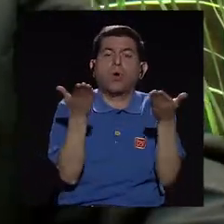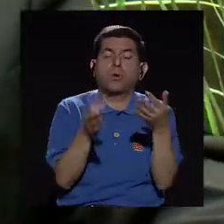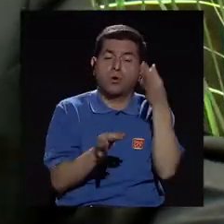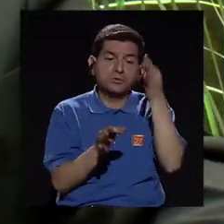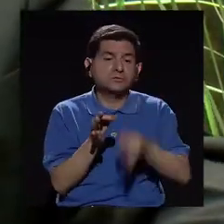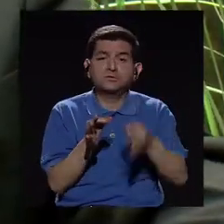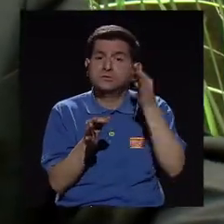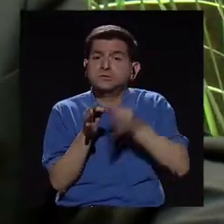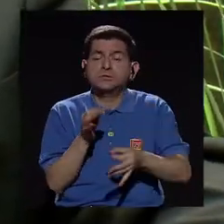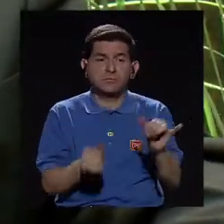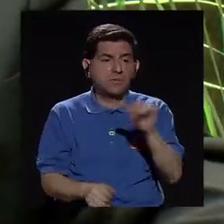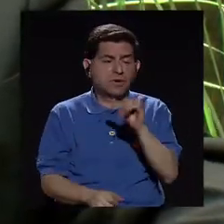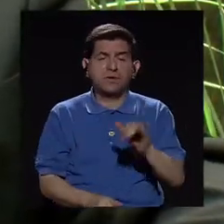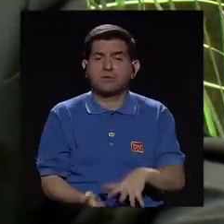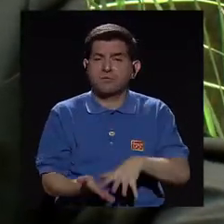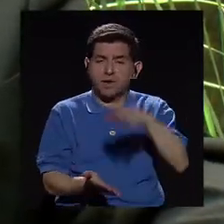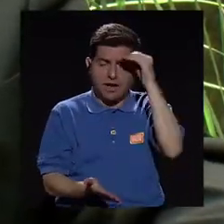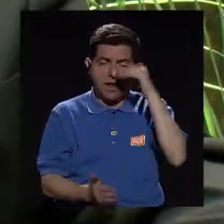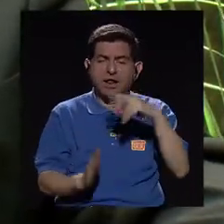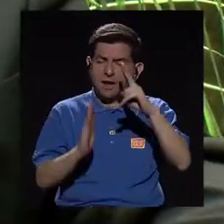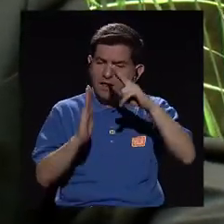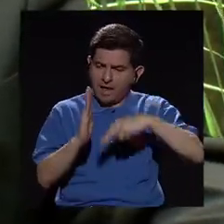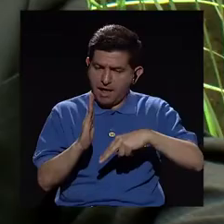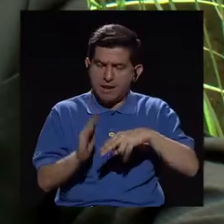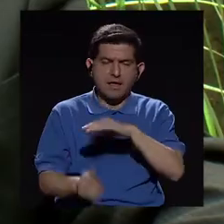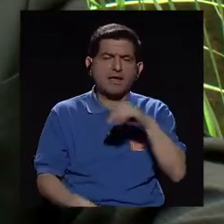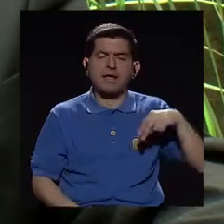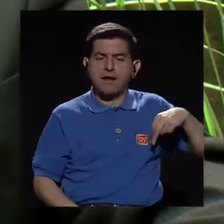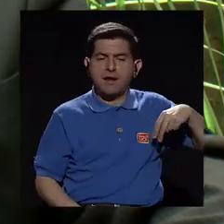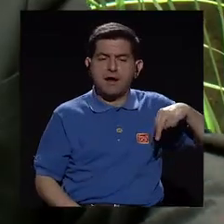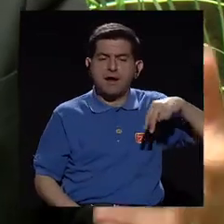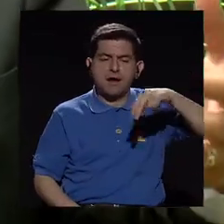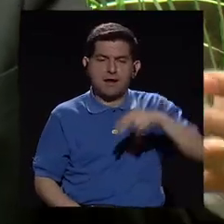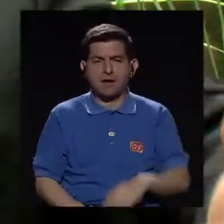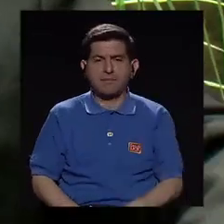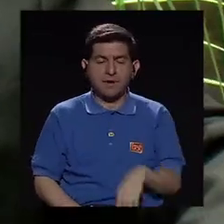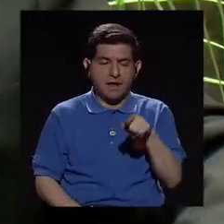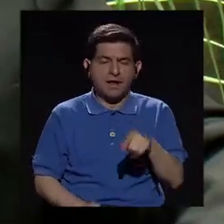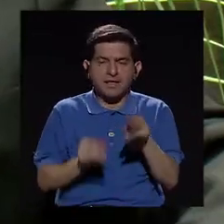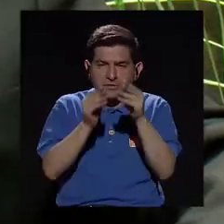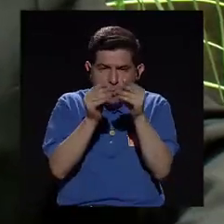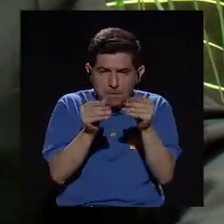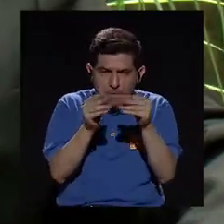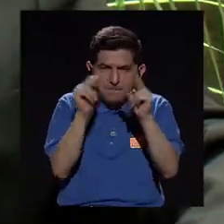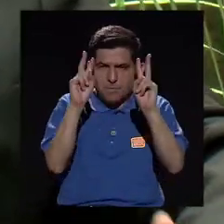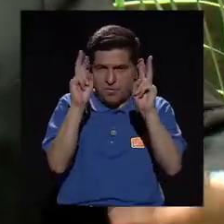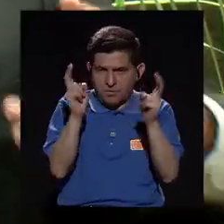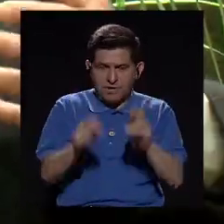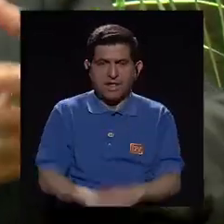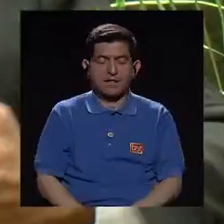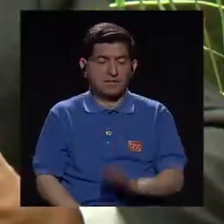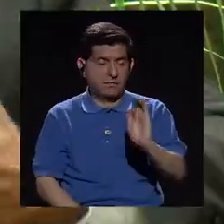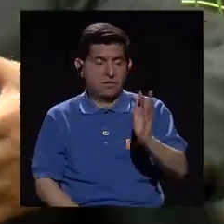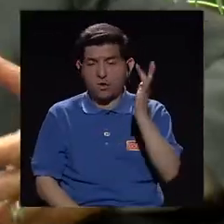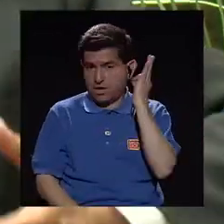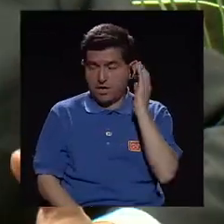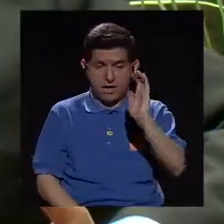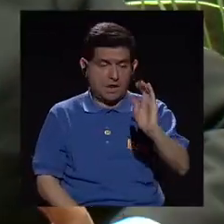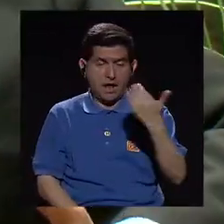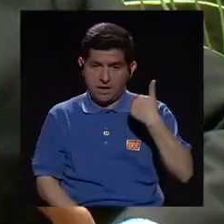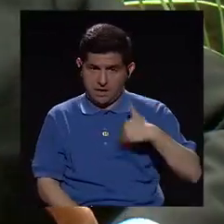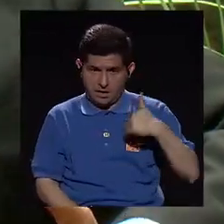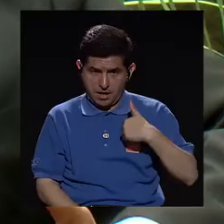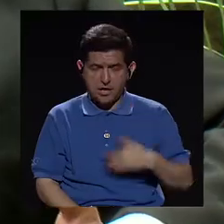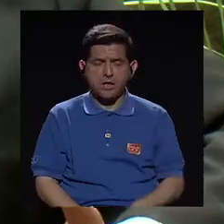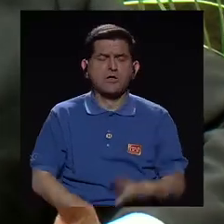Es muy sencillo, al igual como aprendemos a leer, como aprendemos a caminar modelando, ¿verdad? Si la niña, el